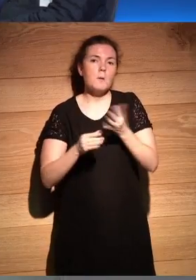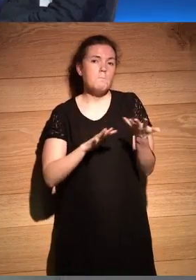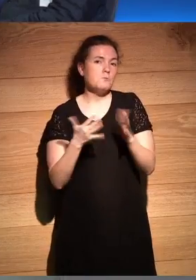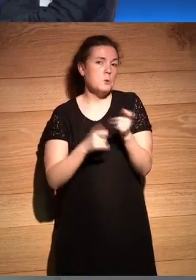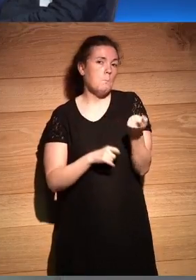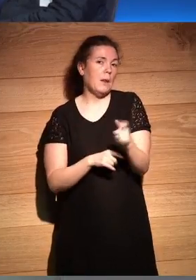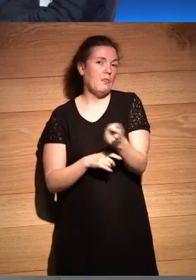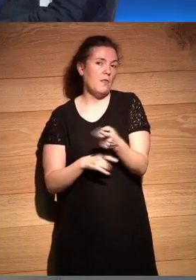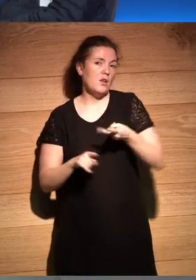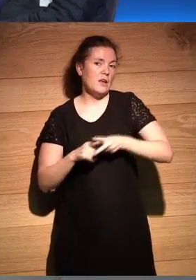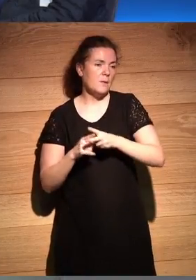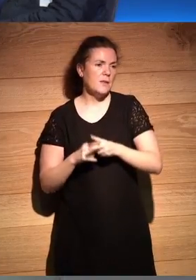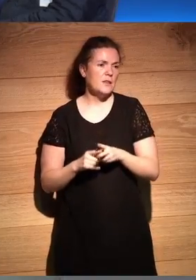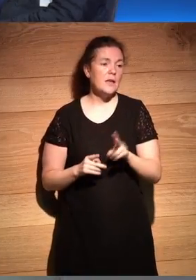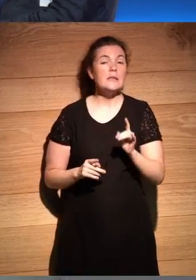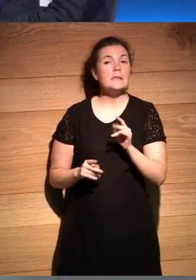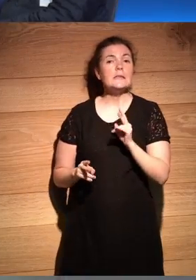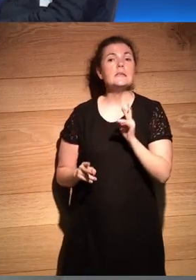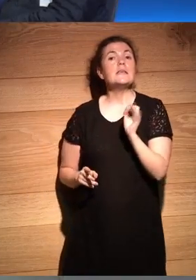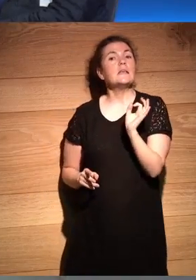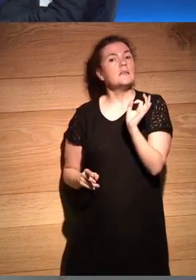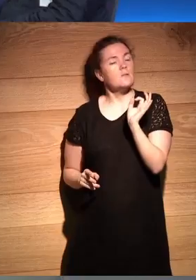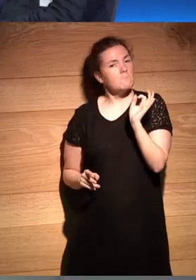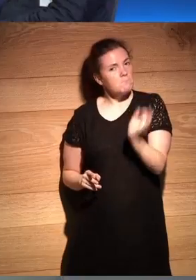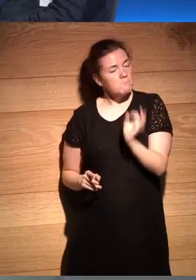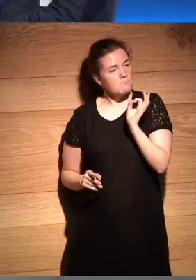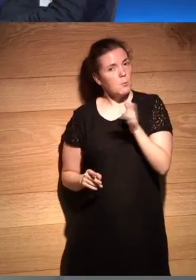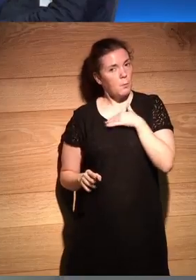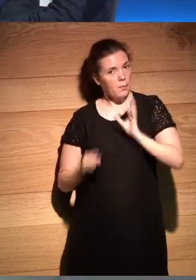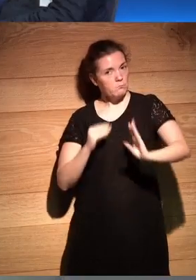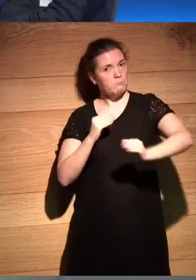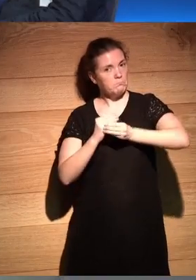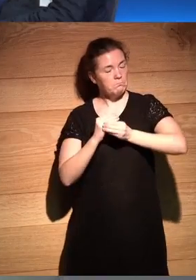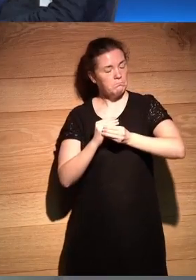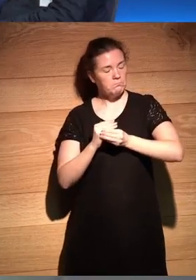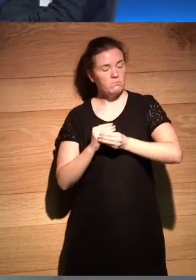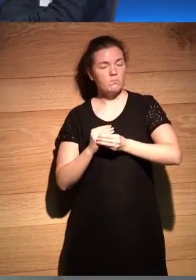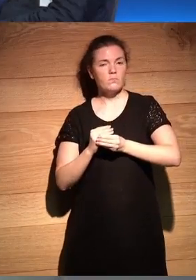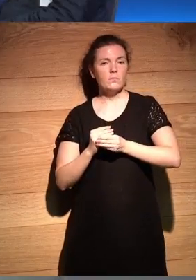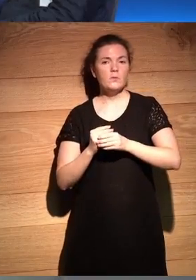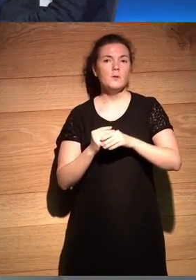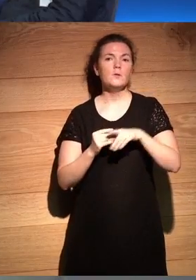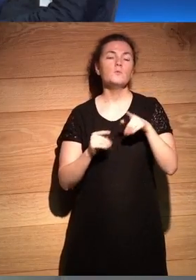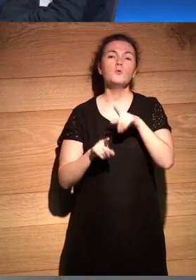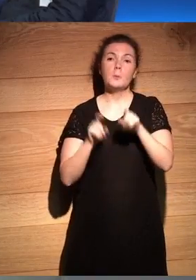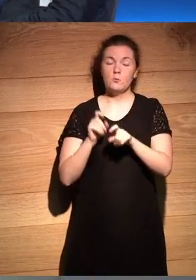mismo ¿no? sí que es cierto y creo que puedo añadir al hilo de tu de tu cuestión hay una parte